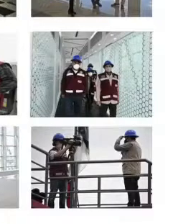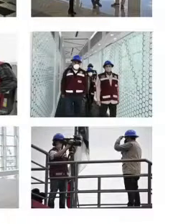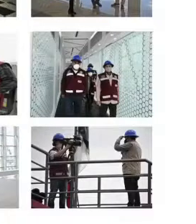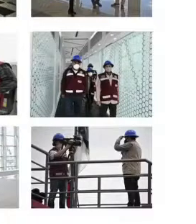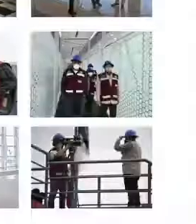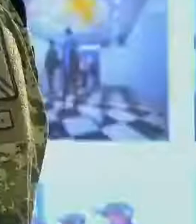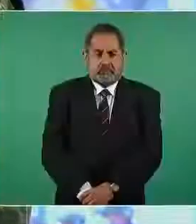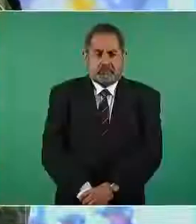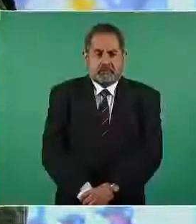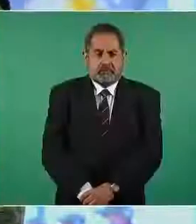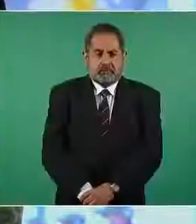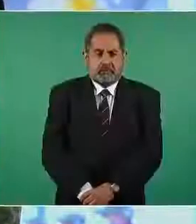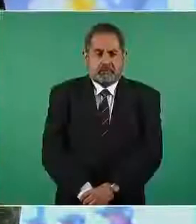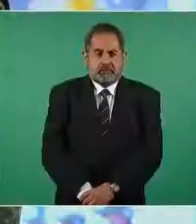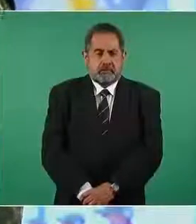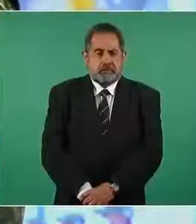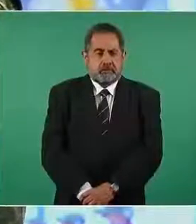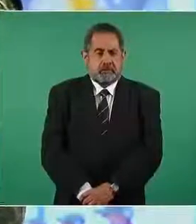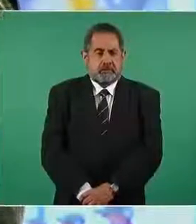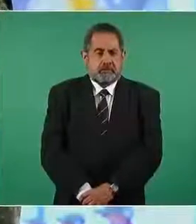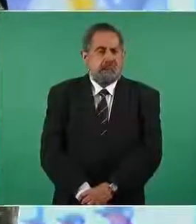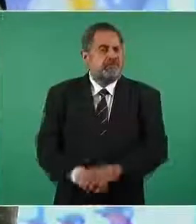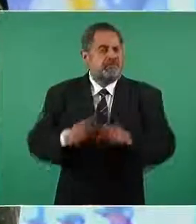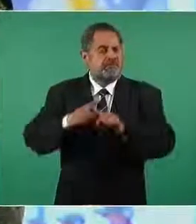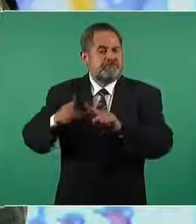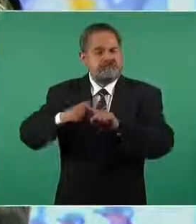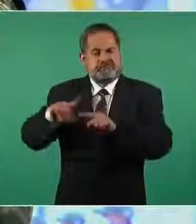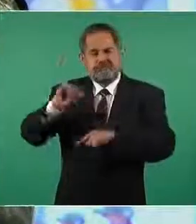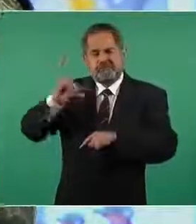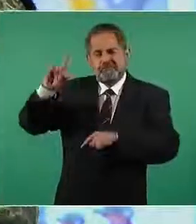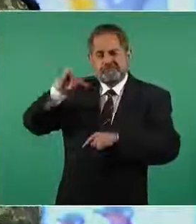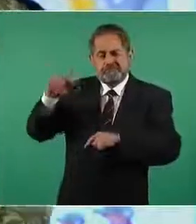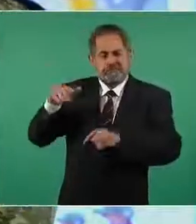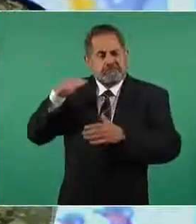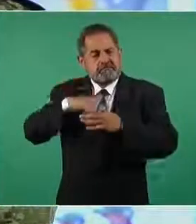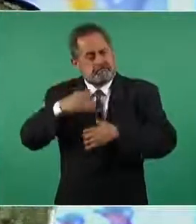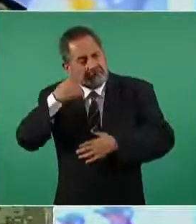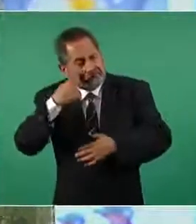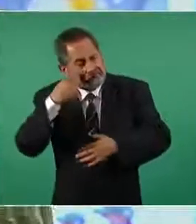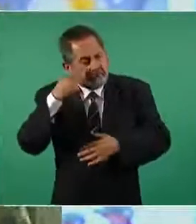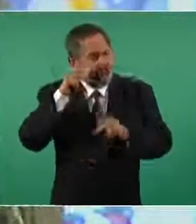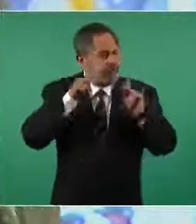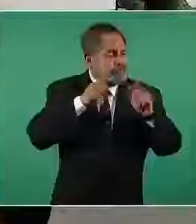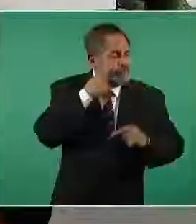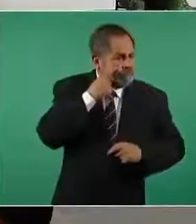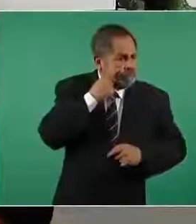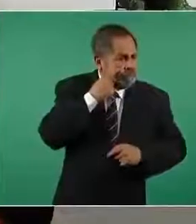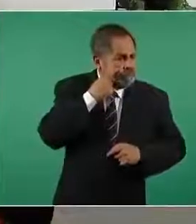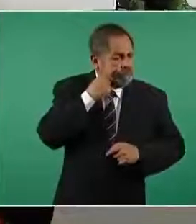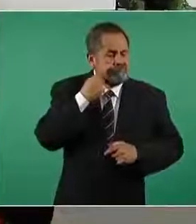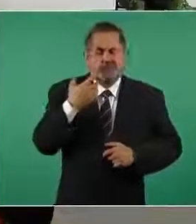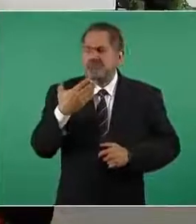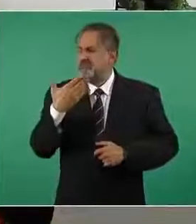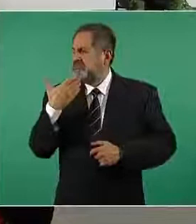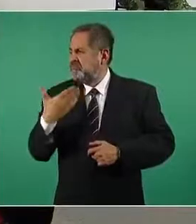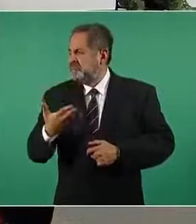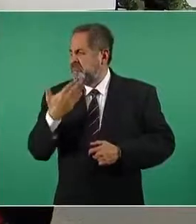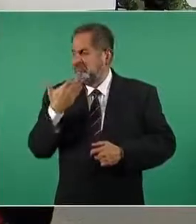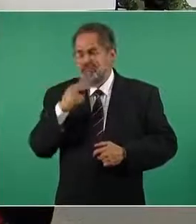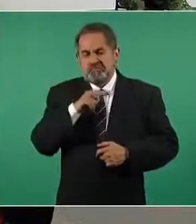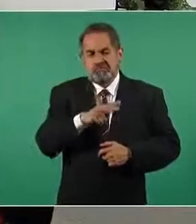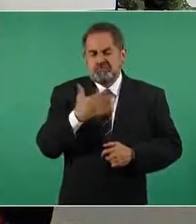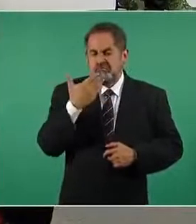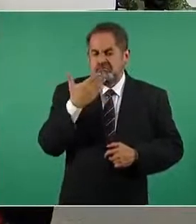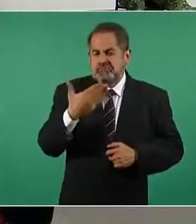del Consejo Internacional de Aeropuertos de las Cámaras de Aviación y los comentarios como este que pueden observar por referir sólo uno